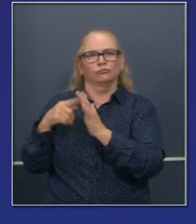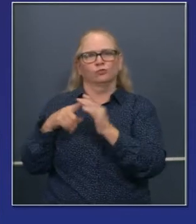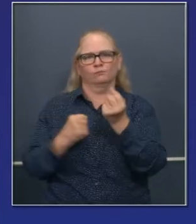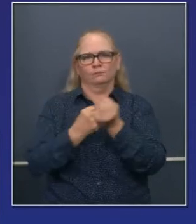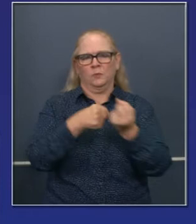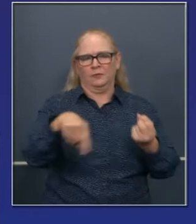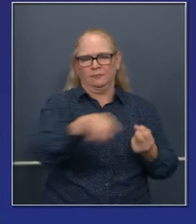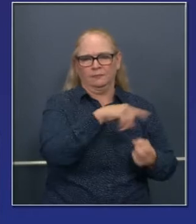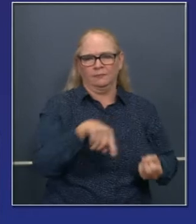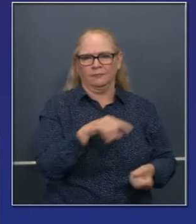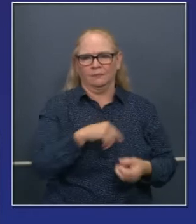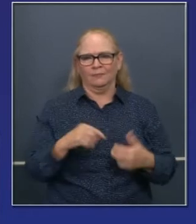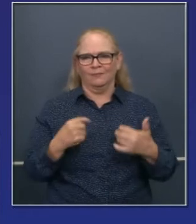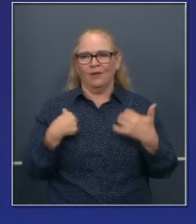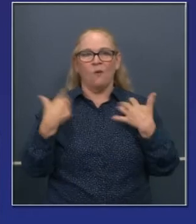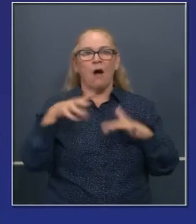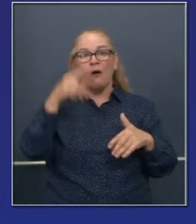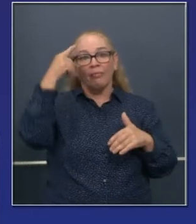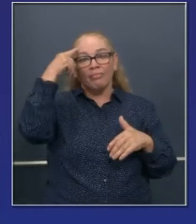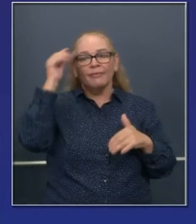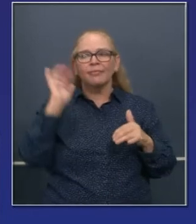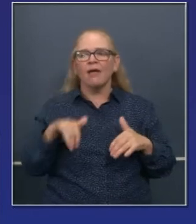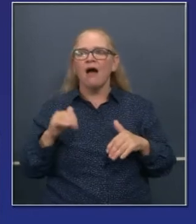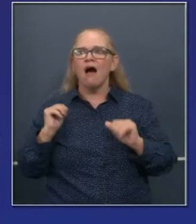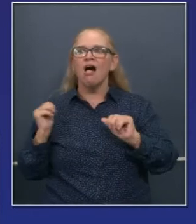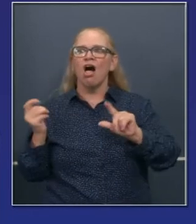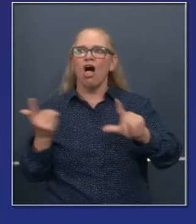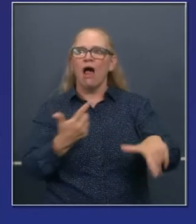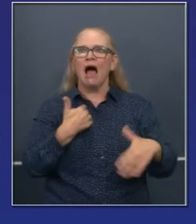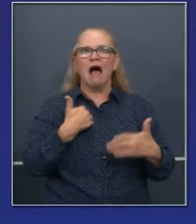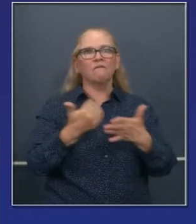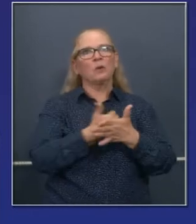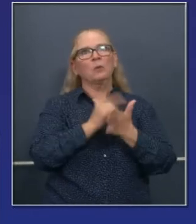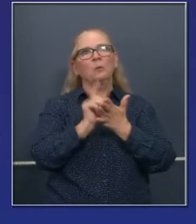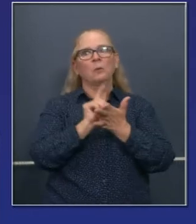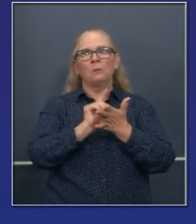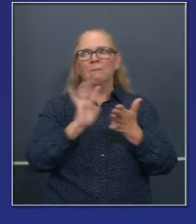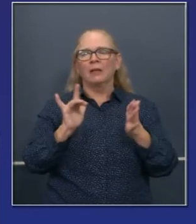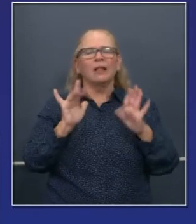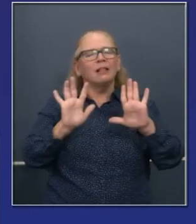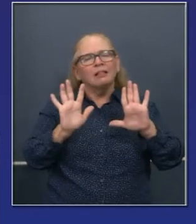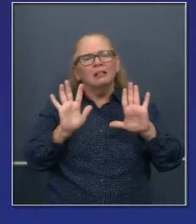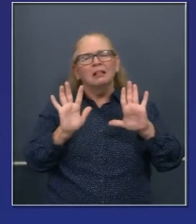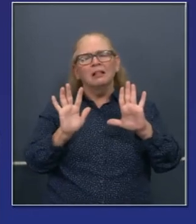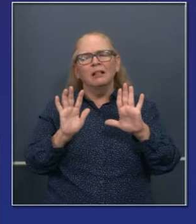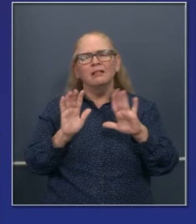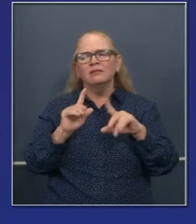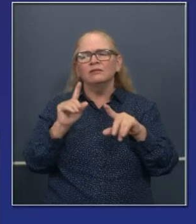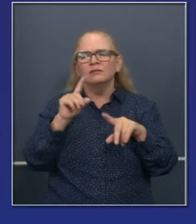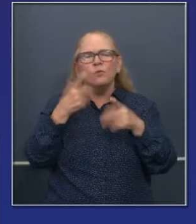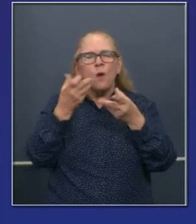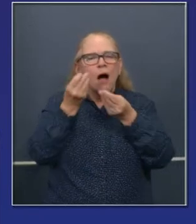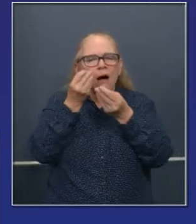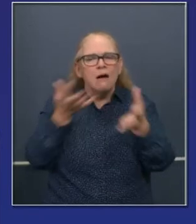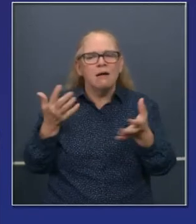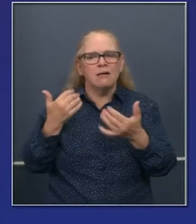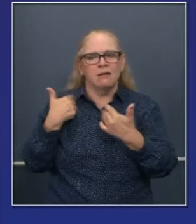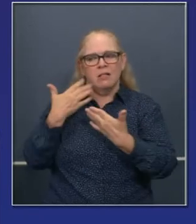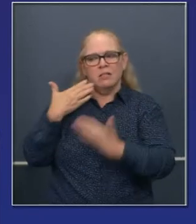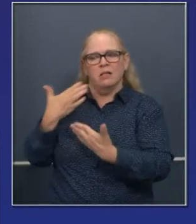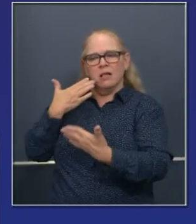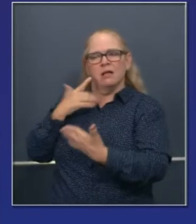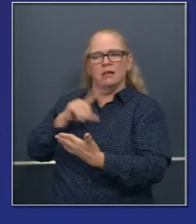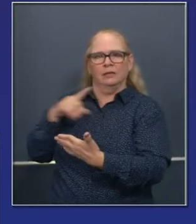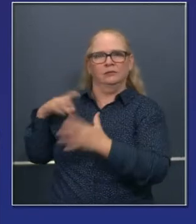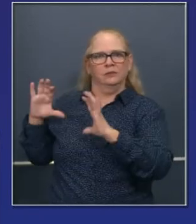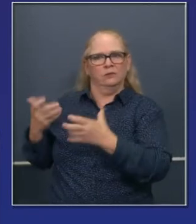puedo entrar en detalles. Si hablo de muchos de ellos, hay otros que no mencionaré. Así que quiero agradecerles a la legislatura en general por el esfuerzo que han hecho